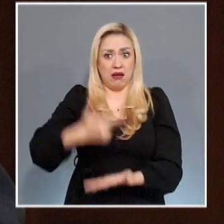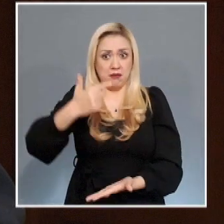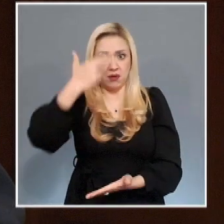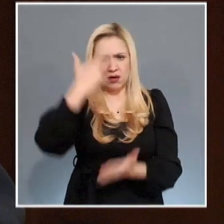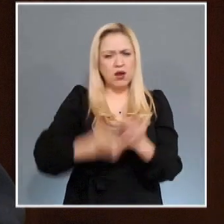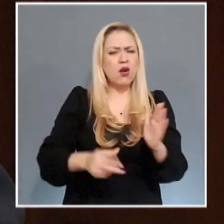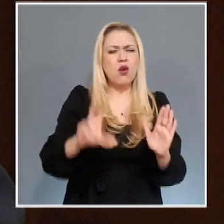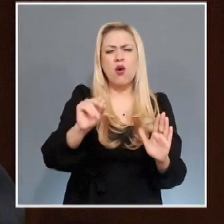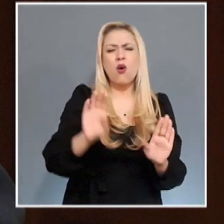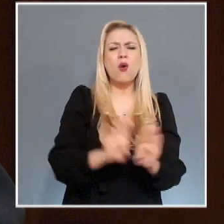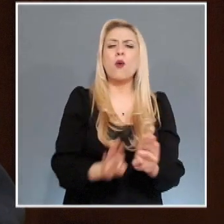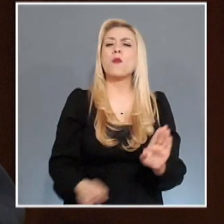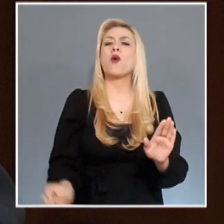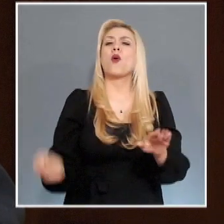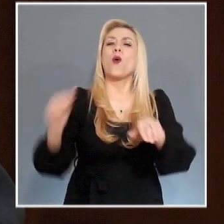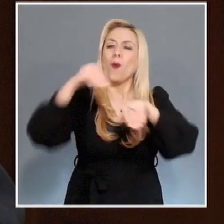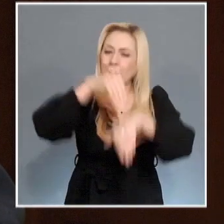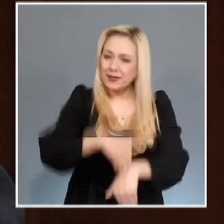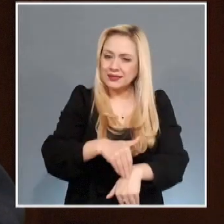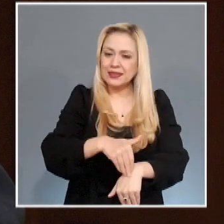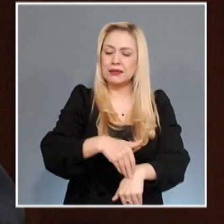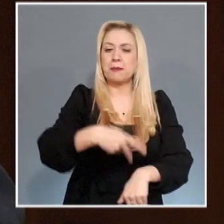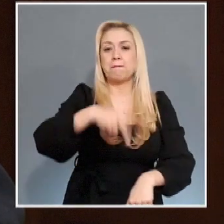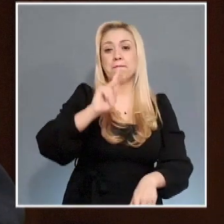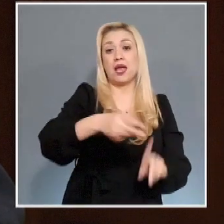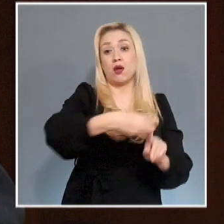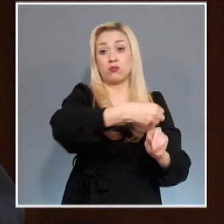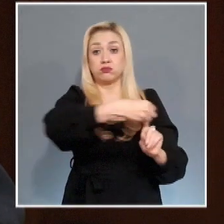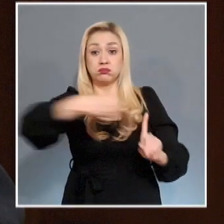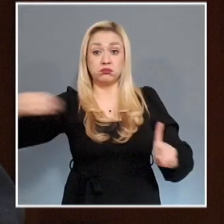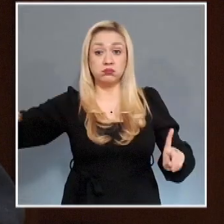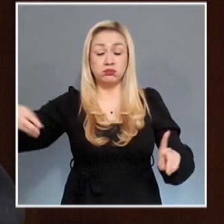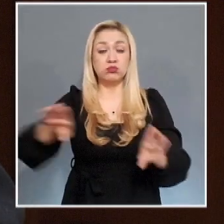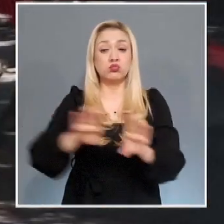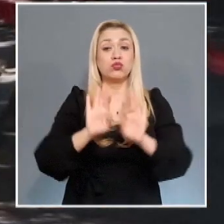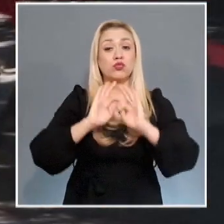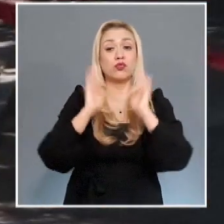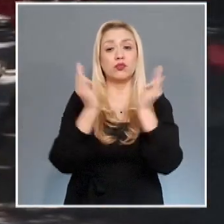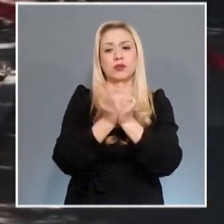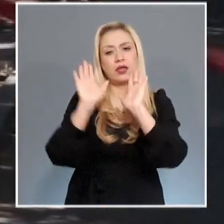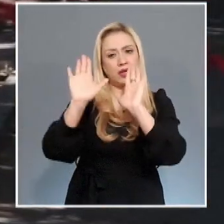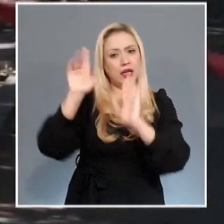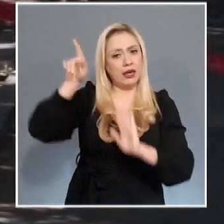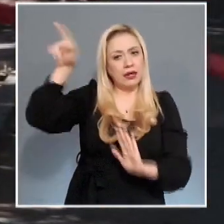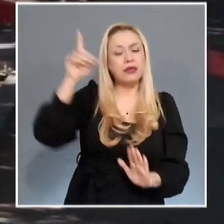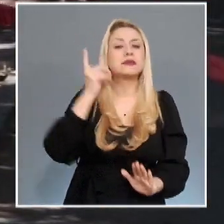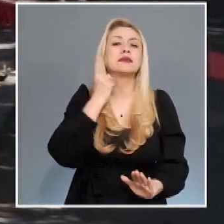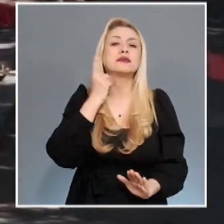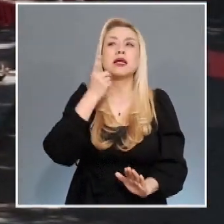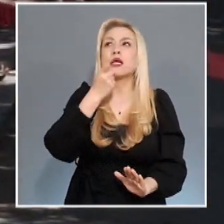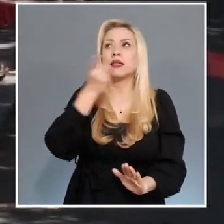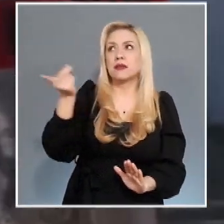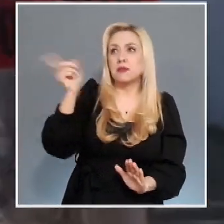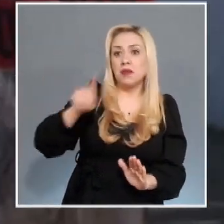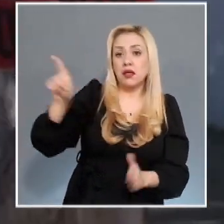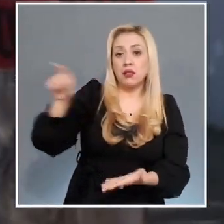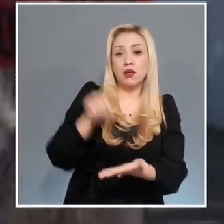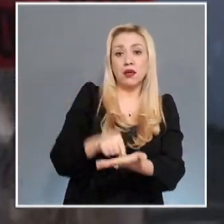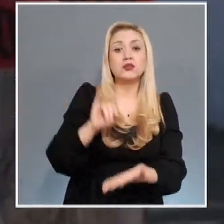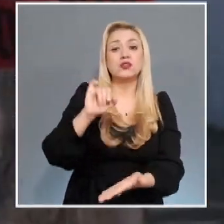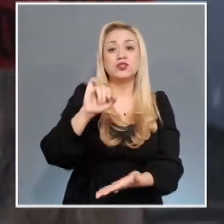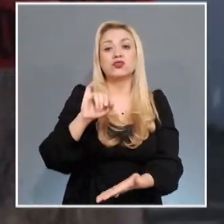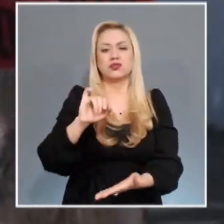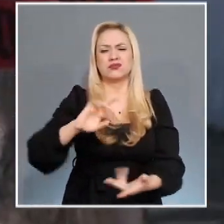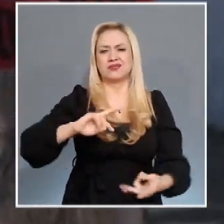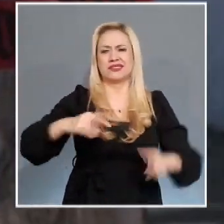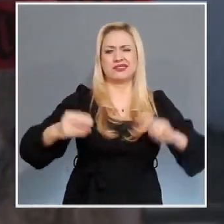precisamente, según mi punto de vista, lo que ordenó el constituyente permanente. Se validaron los artículos 19 de